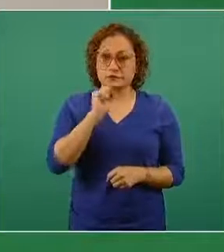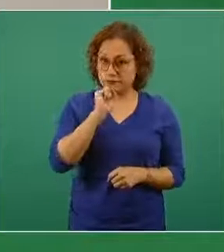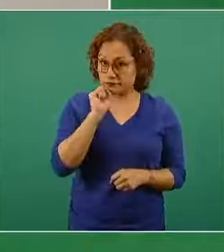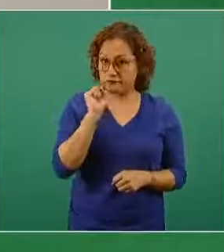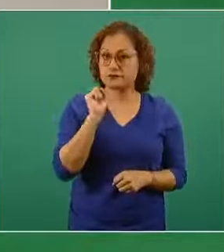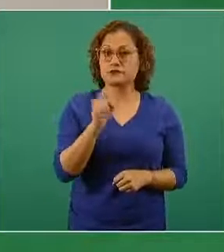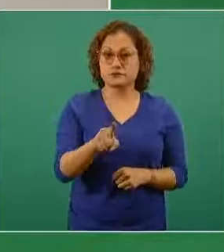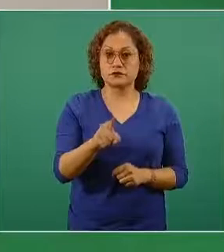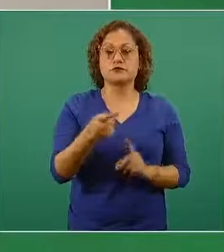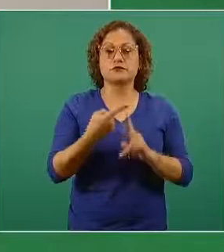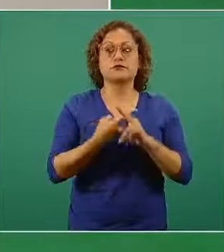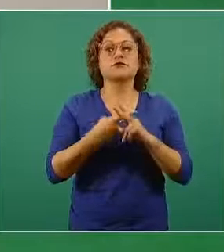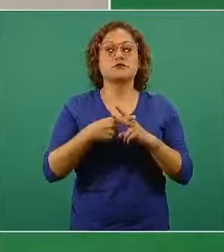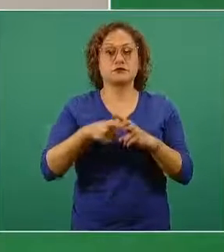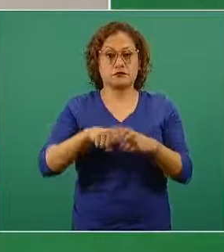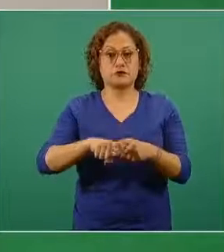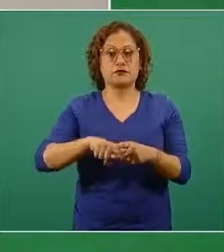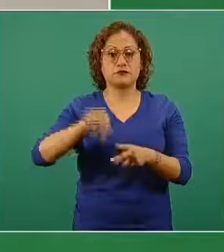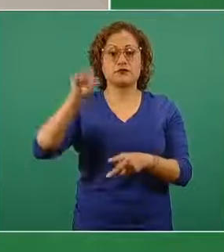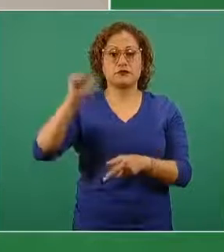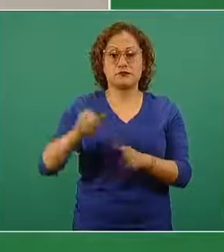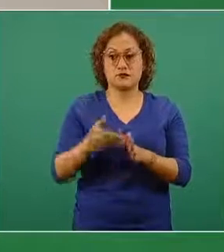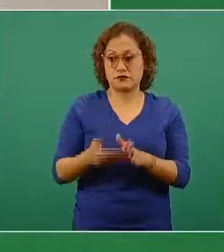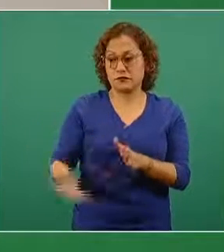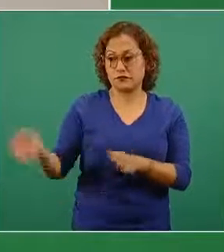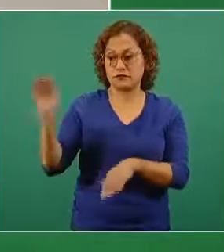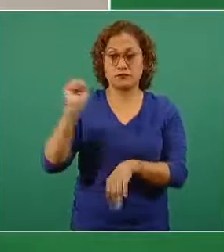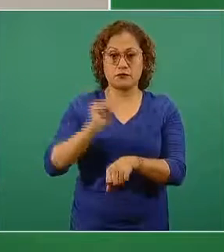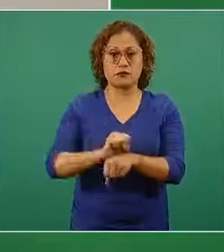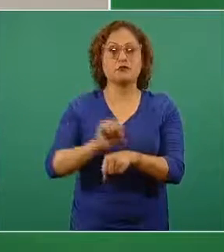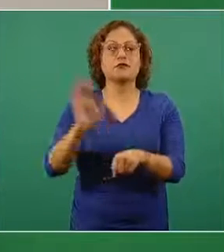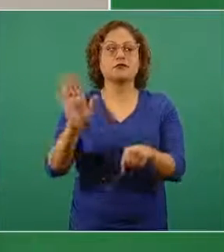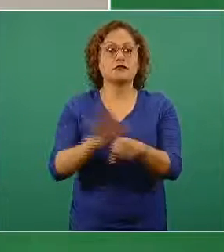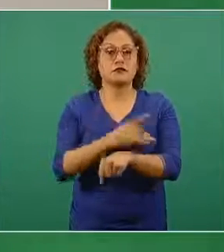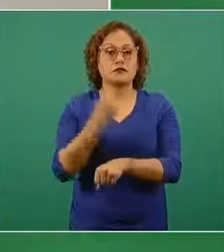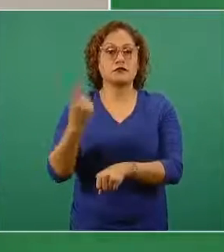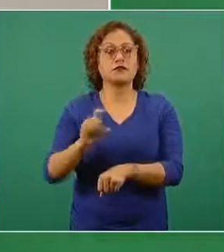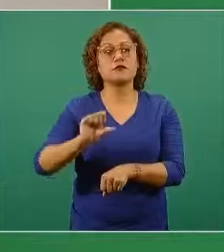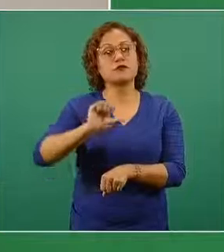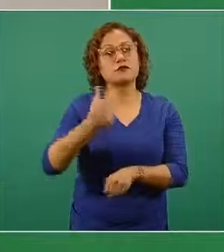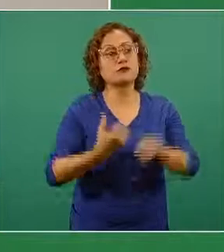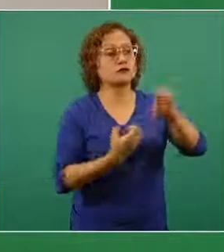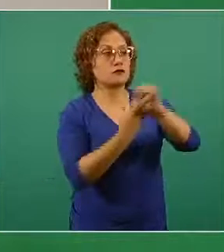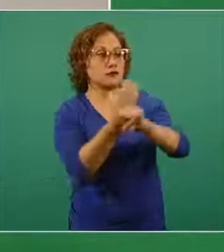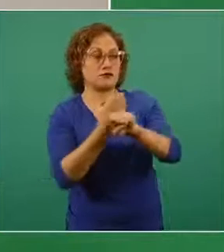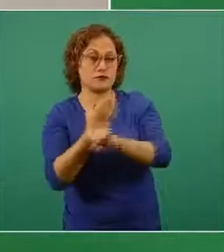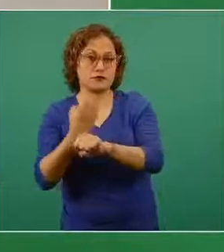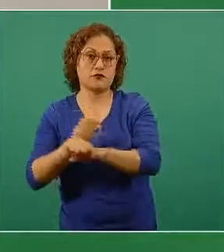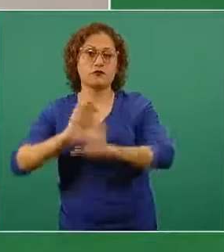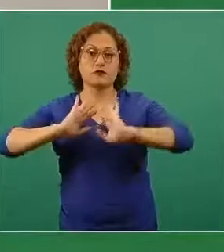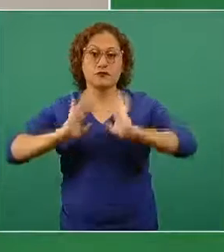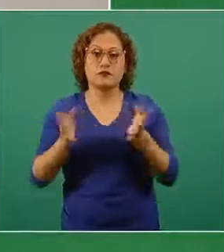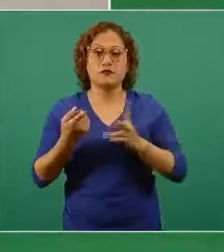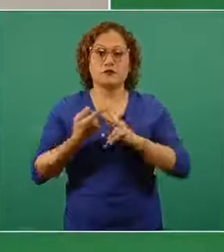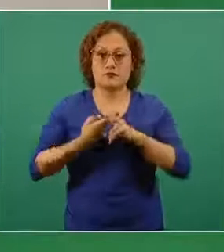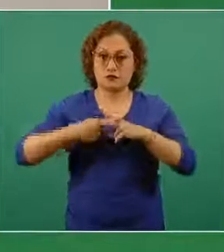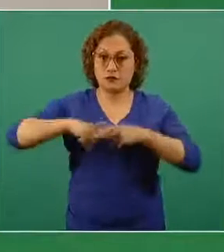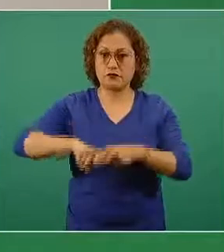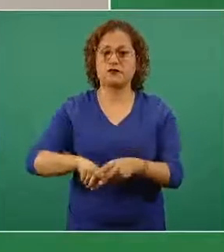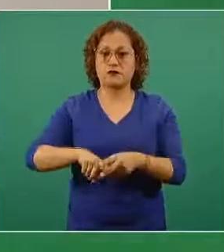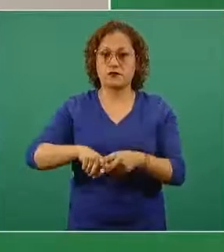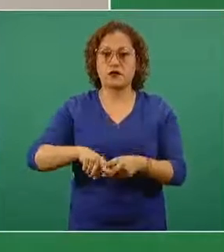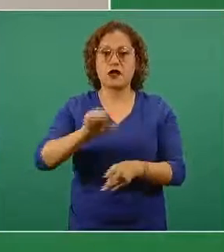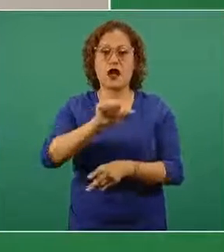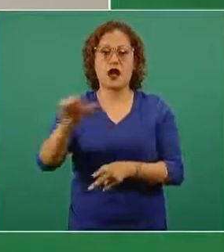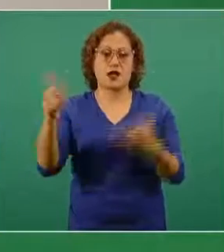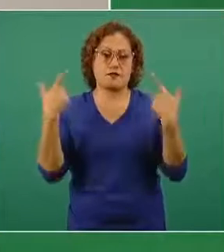que va iniciando el día de hoy, porque en esta semana tenemos otras cinco entidades que empezarán con la aplicación de vacuna a